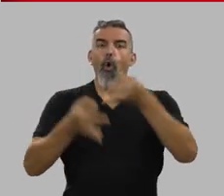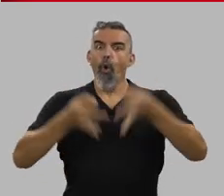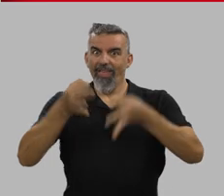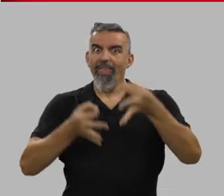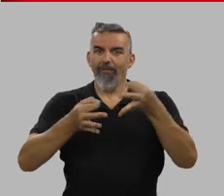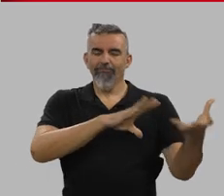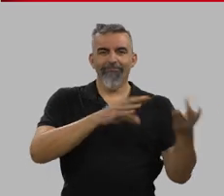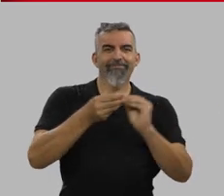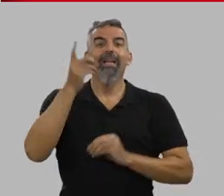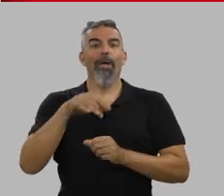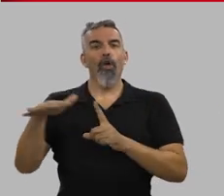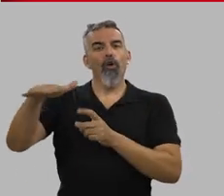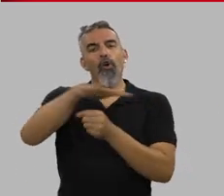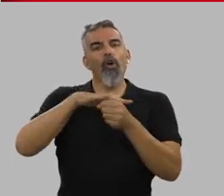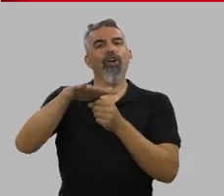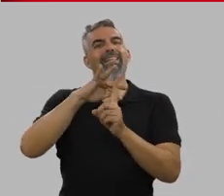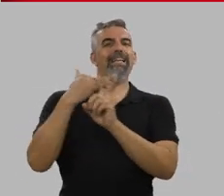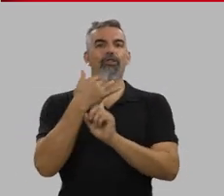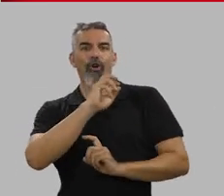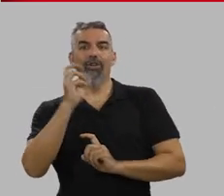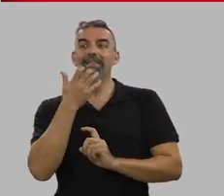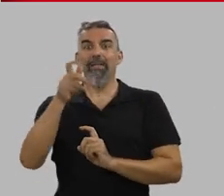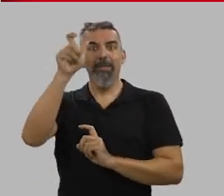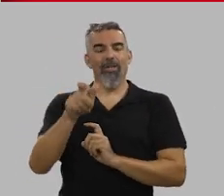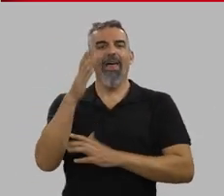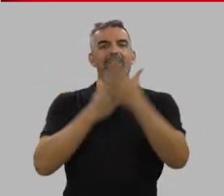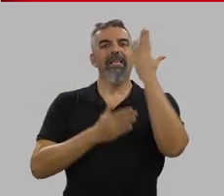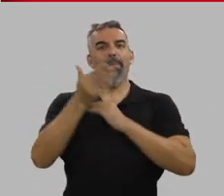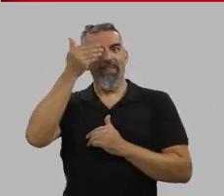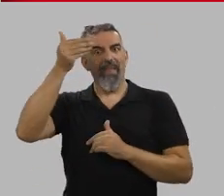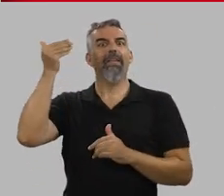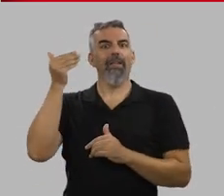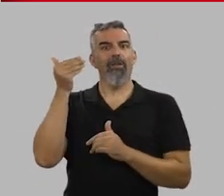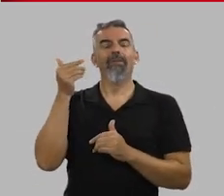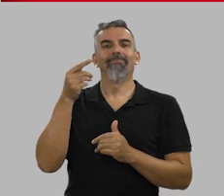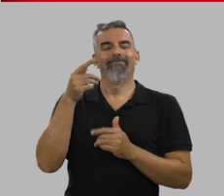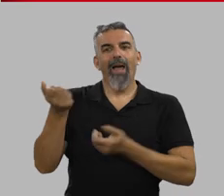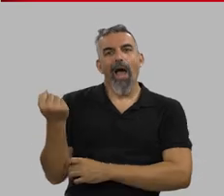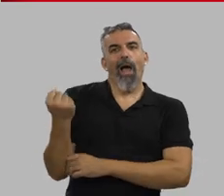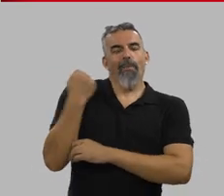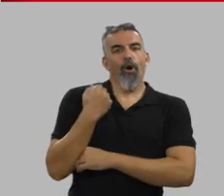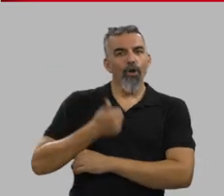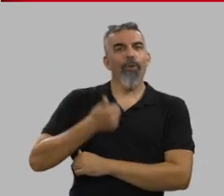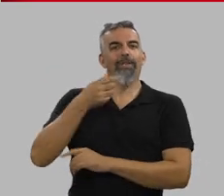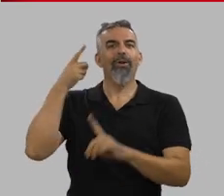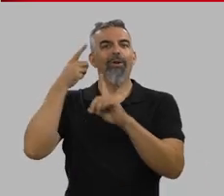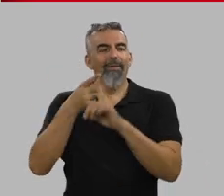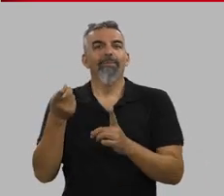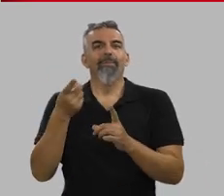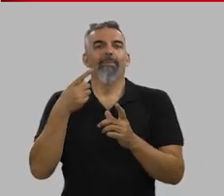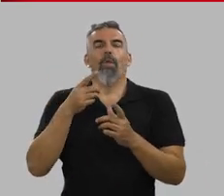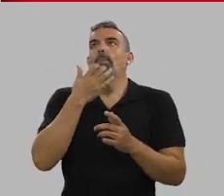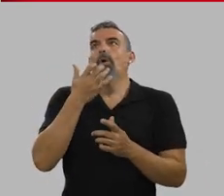necesarios en los procesos judiciales y en otros contextos donde personas con discapacidad intelectual precisan de más